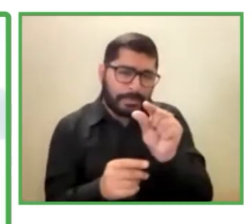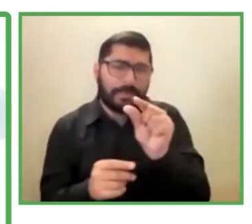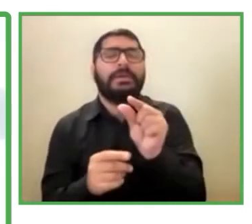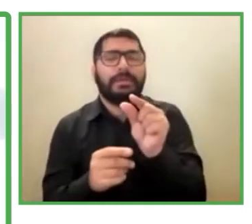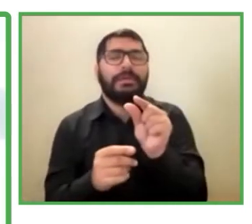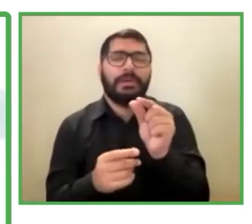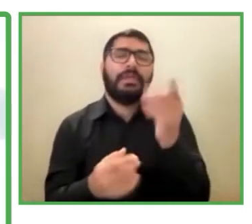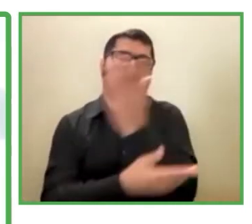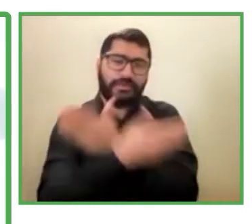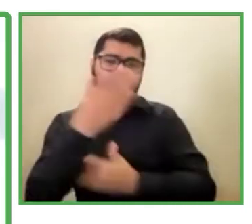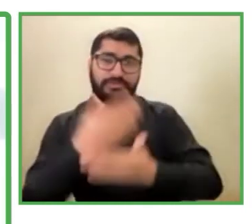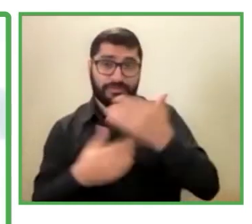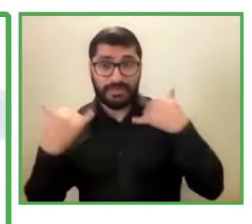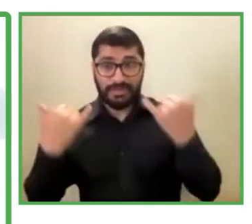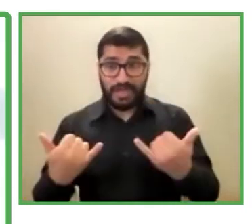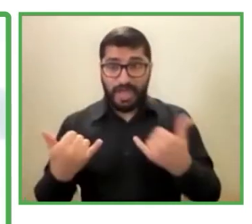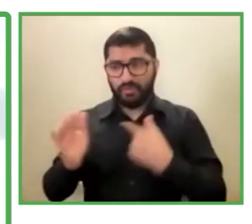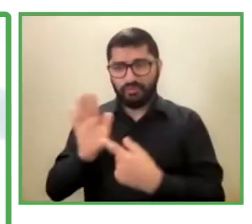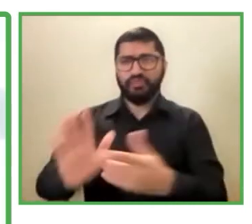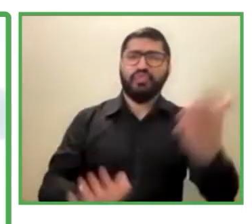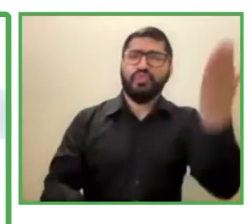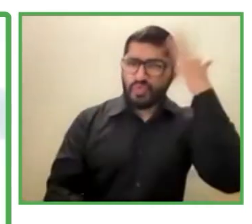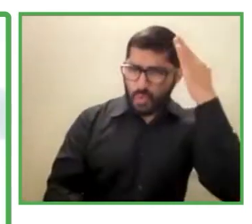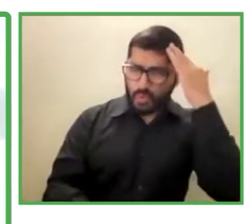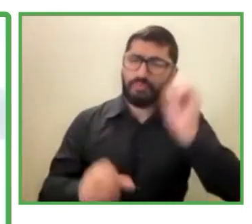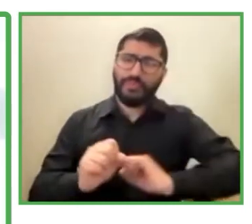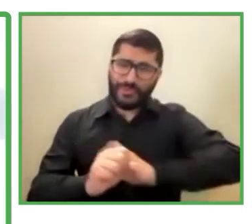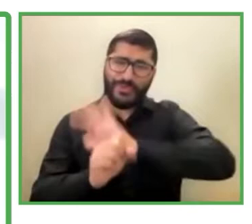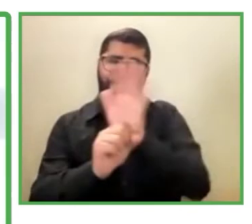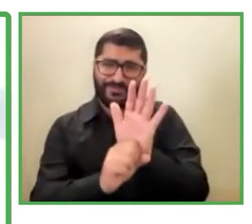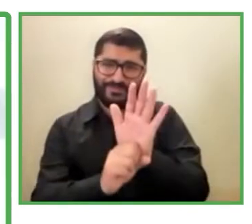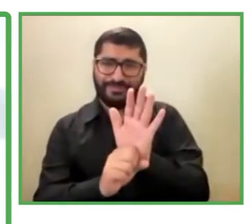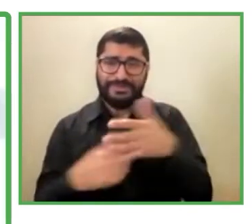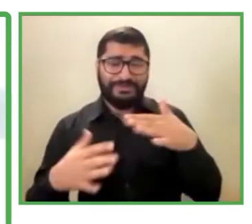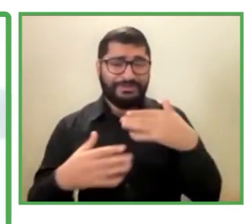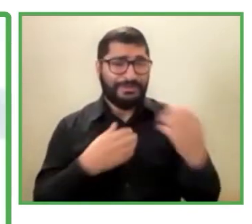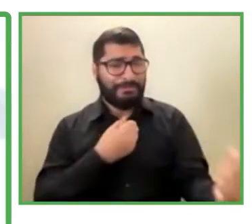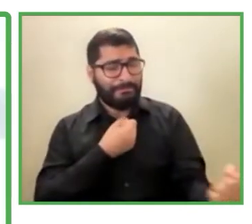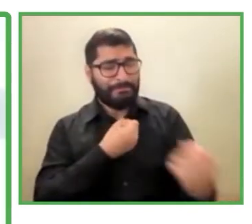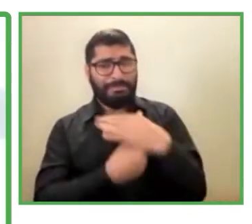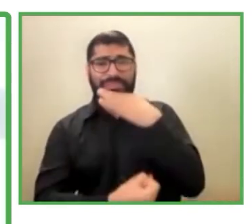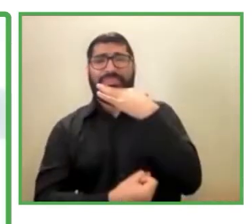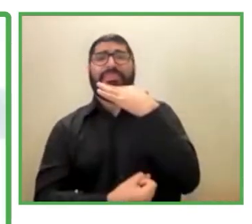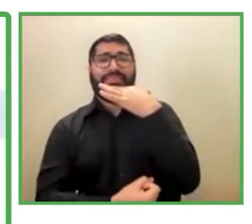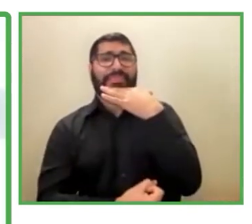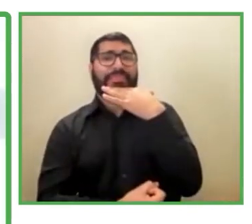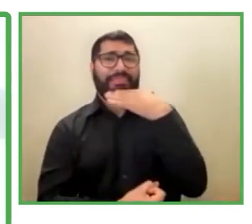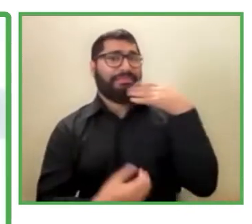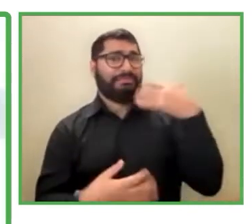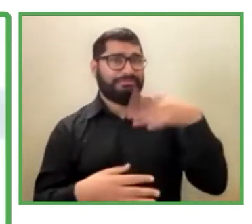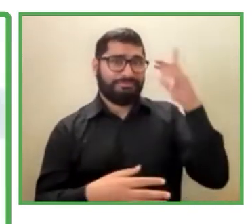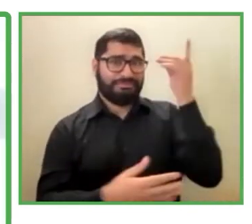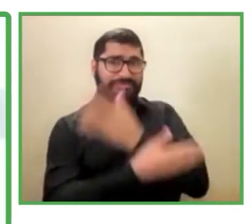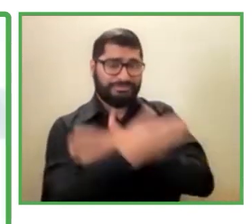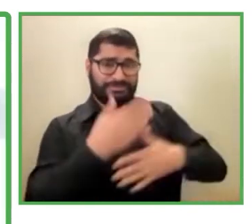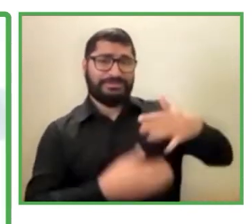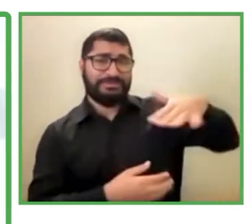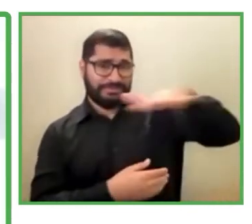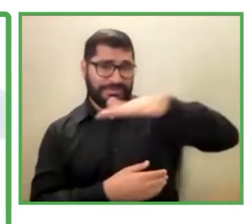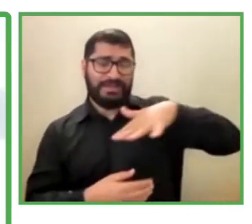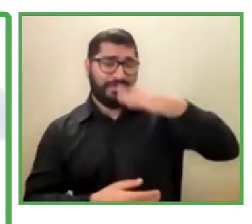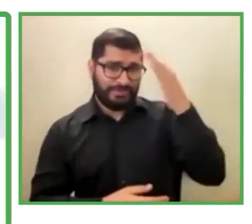que con la COVID las consecuencias van a tener efectos discapacitantes y evidentemente esta